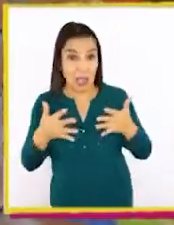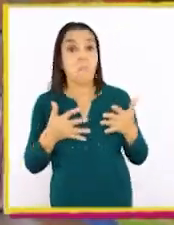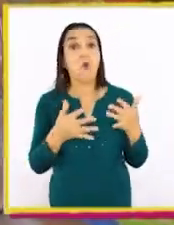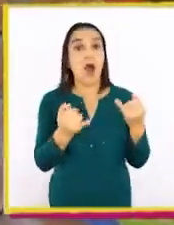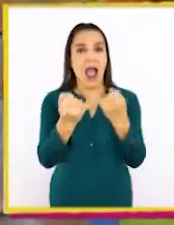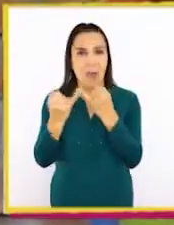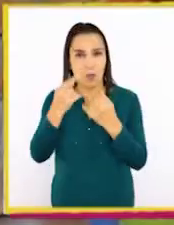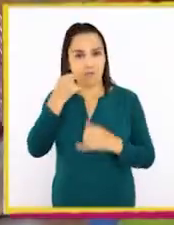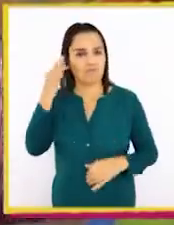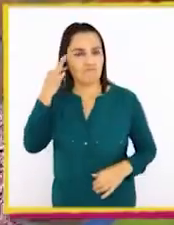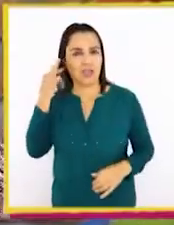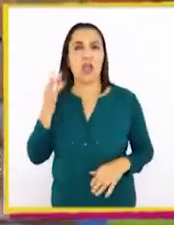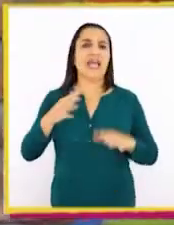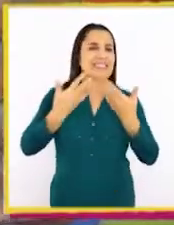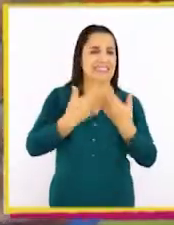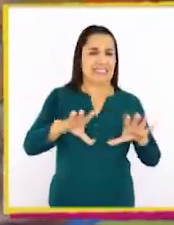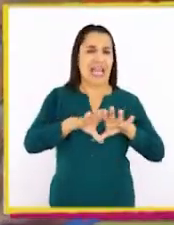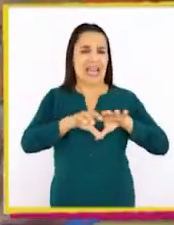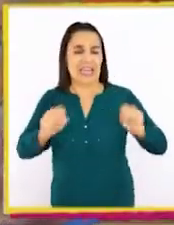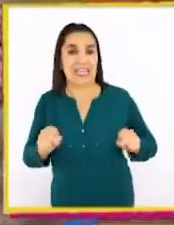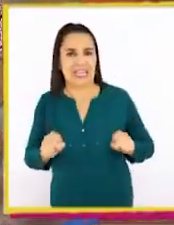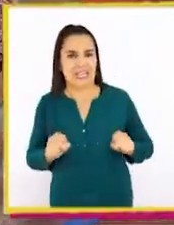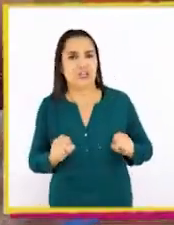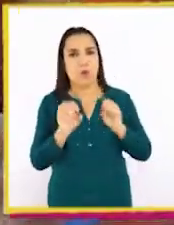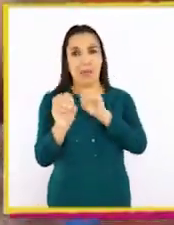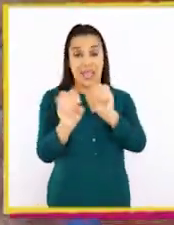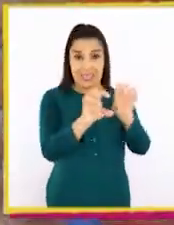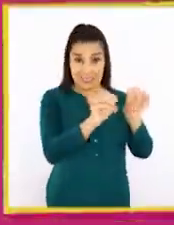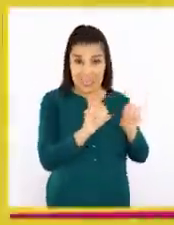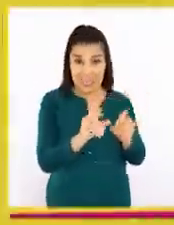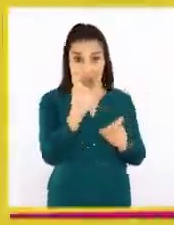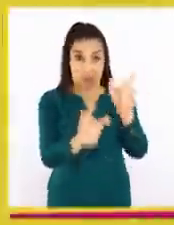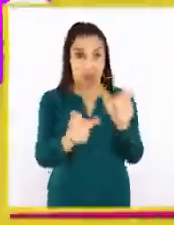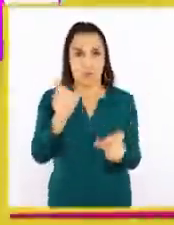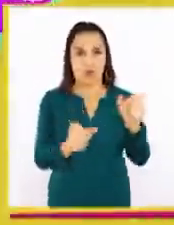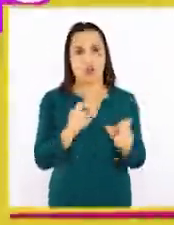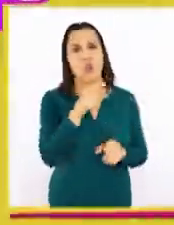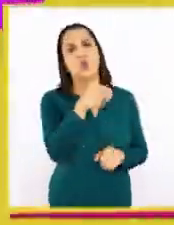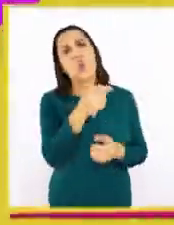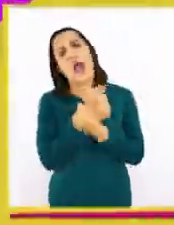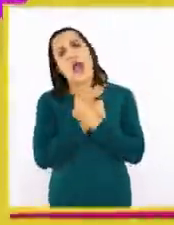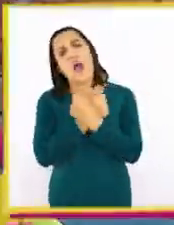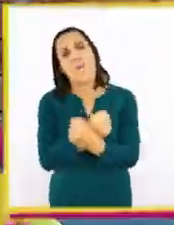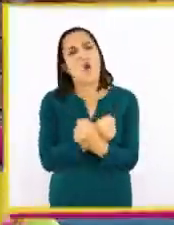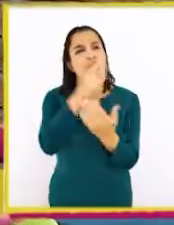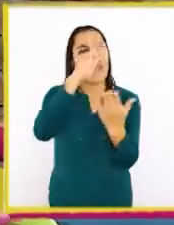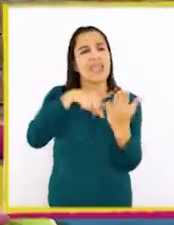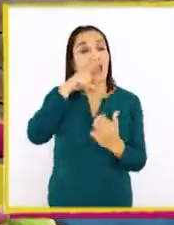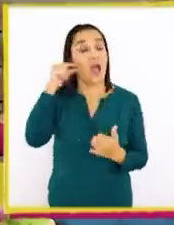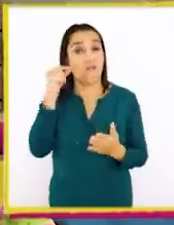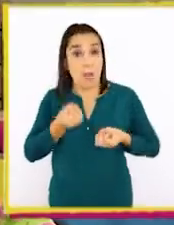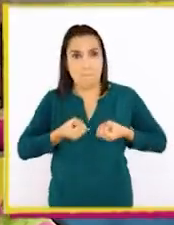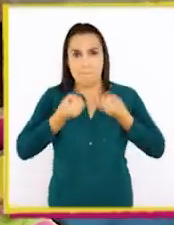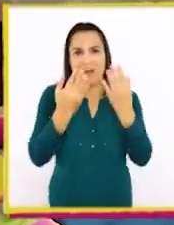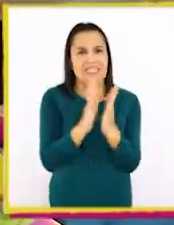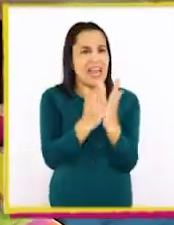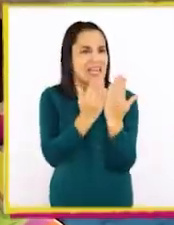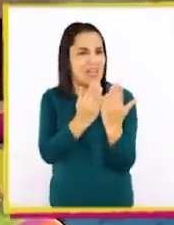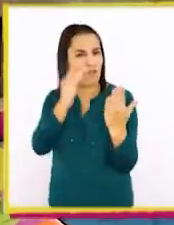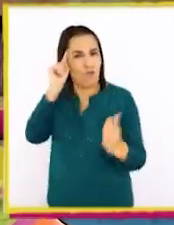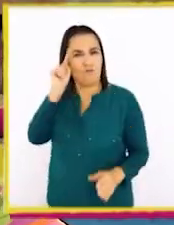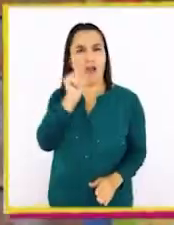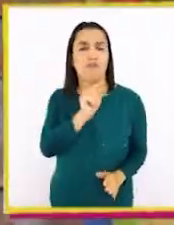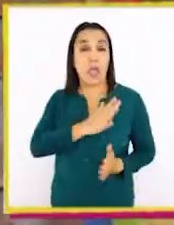amigas, estás listo para ir a contagiar a tus vecinos con tu amor por leer, Aref. Solo expresa lo que sientes por tu libro favorito.